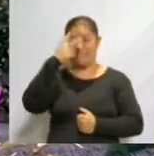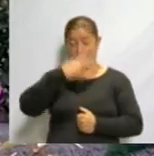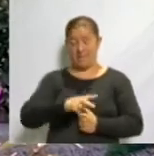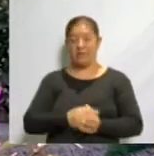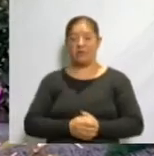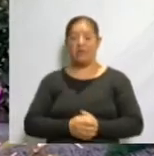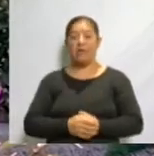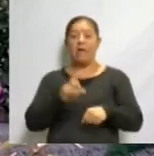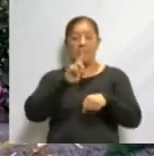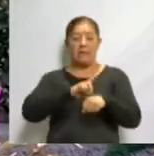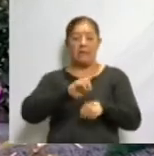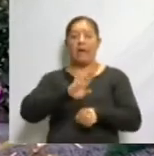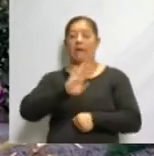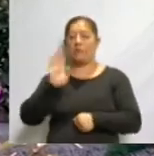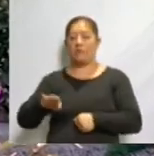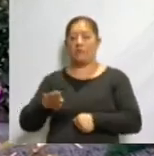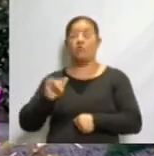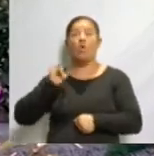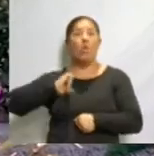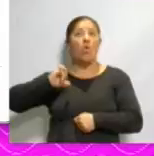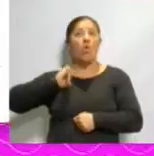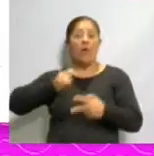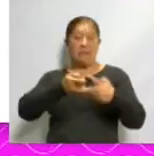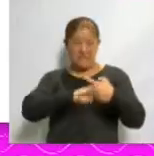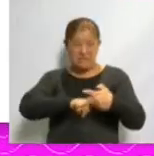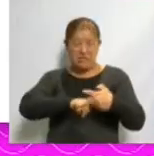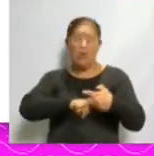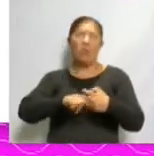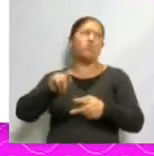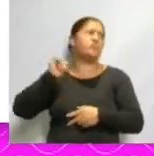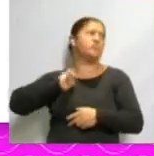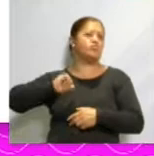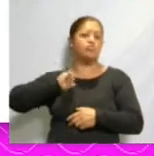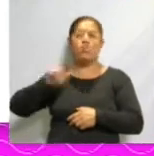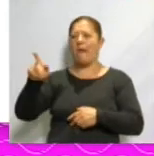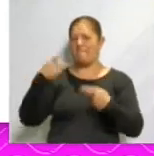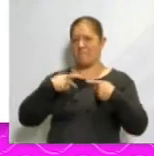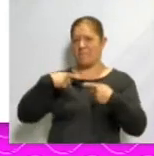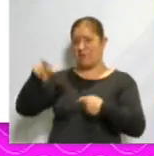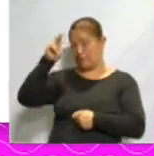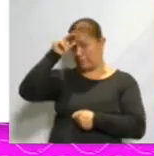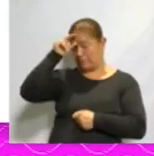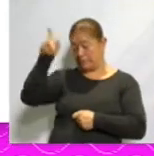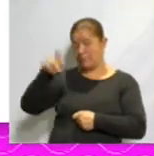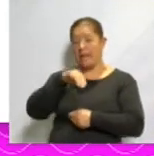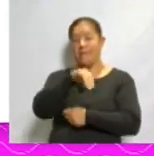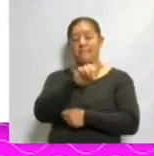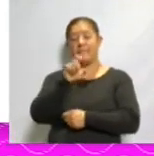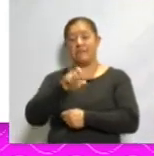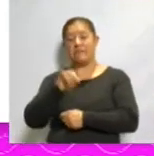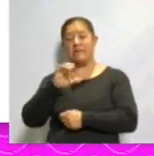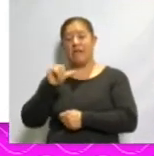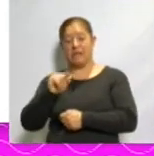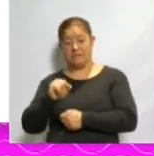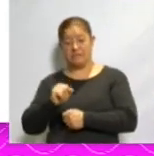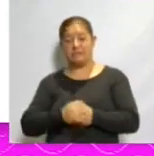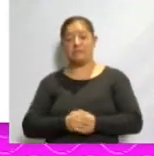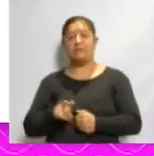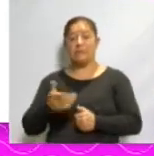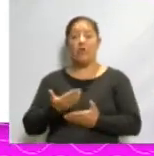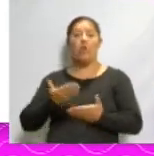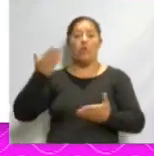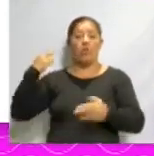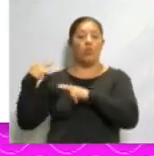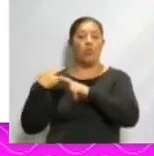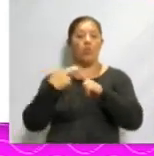Muertos tiene su origen en la época prehispánica? Según los historiadores, los mexicas a lo largo del año celebraban a